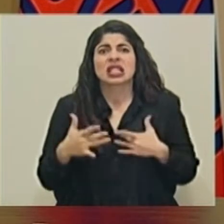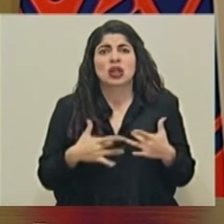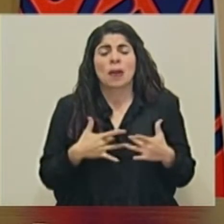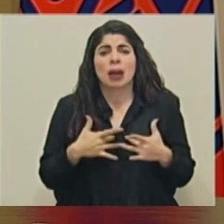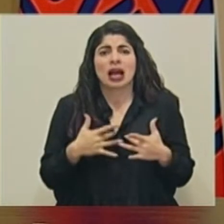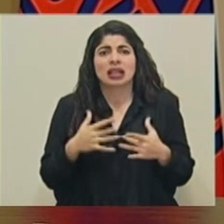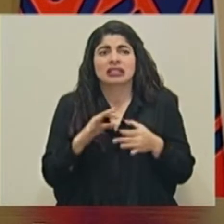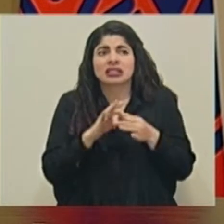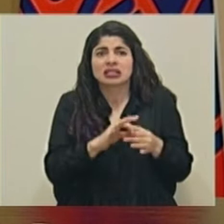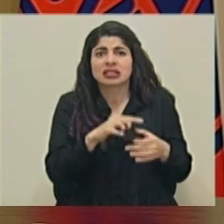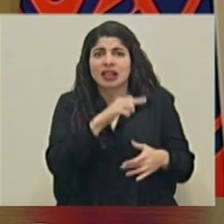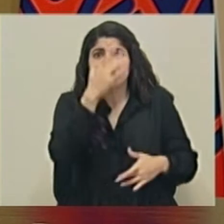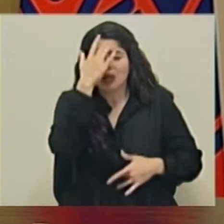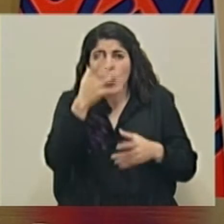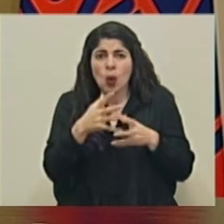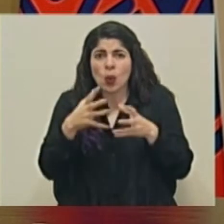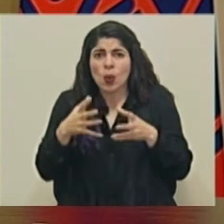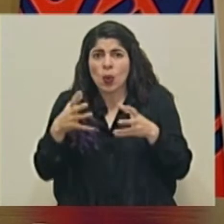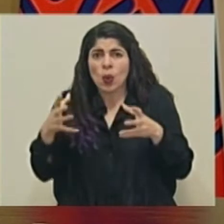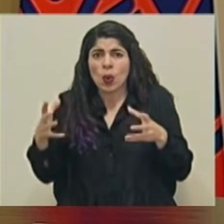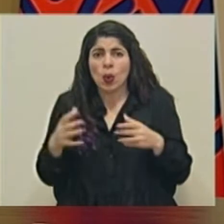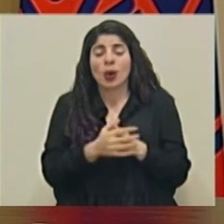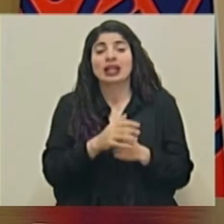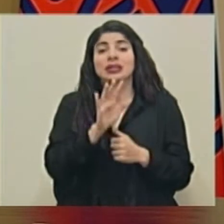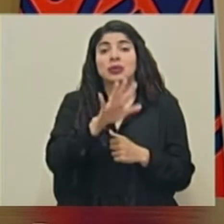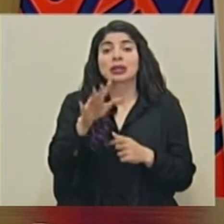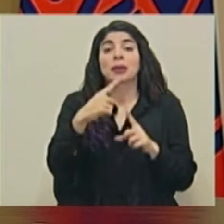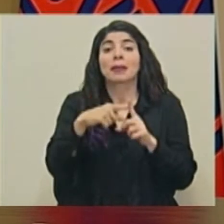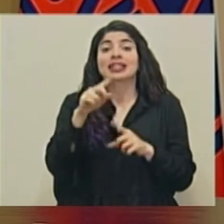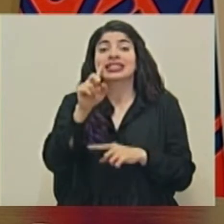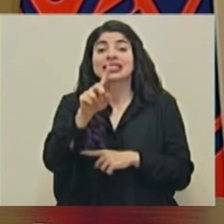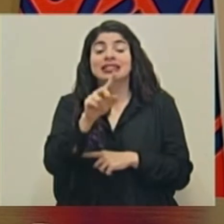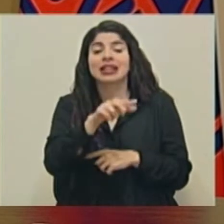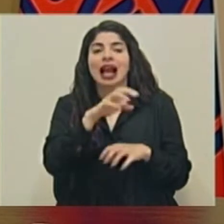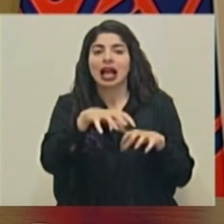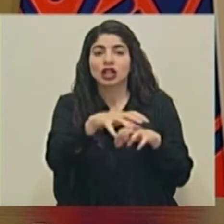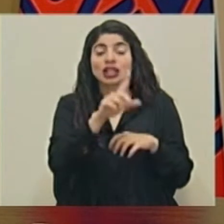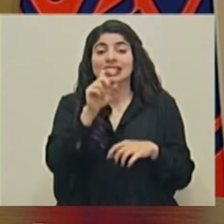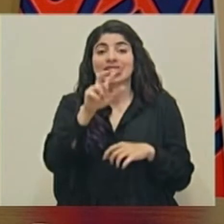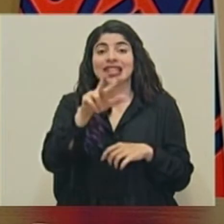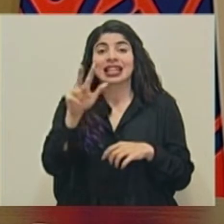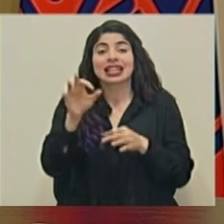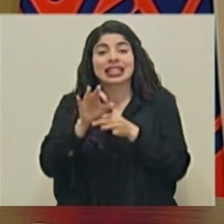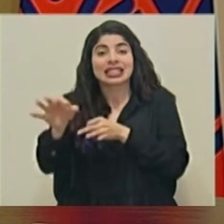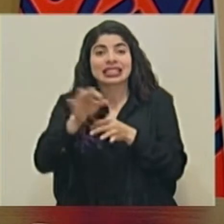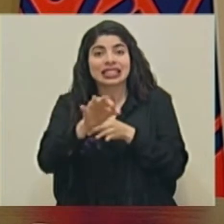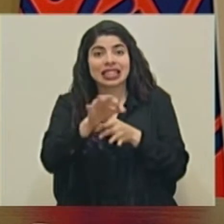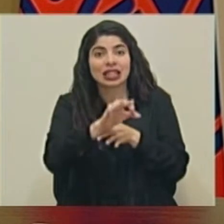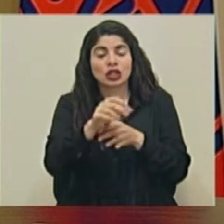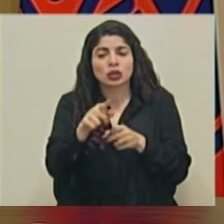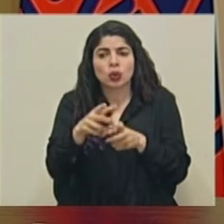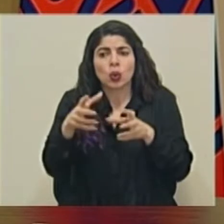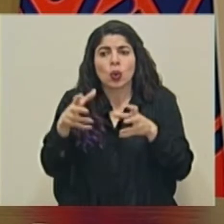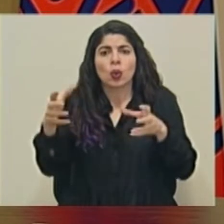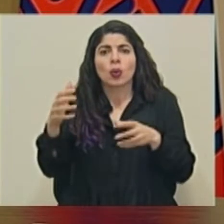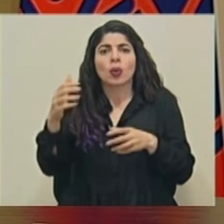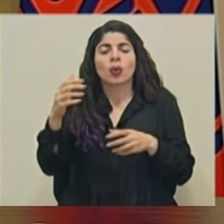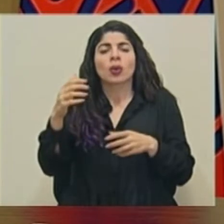cantones y 133 distritos presentan un aumento en las consultas por síntomas